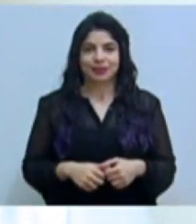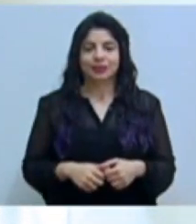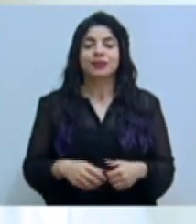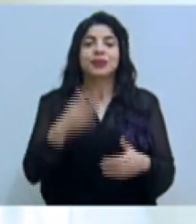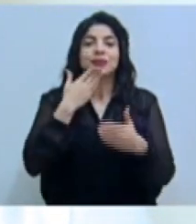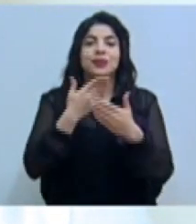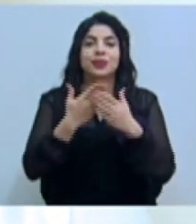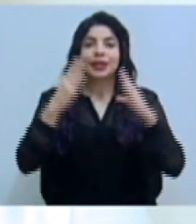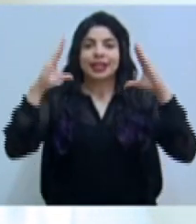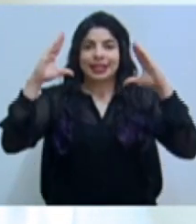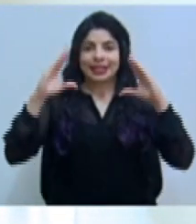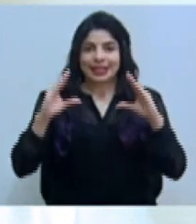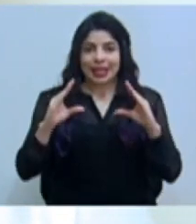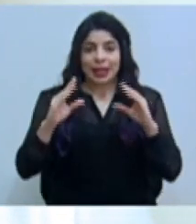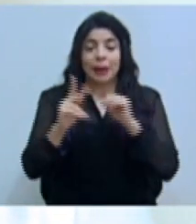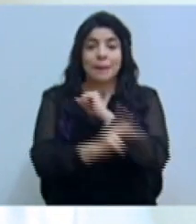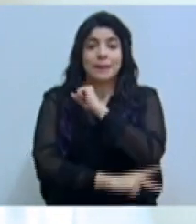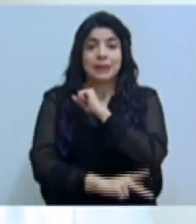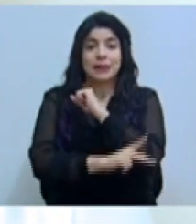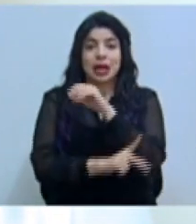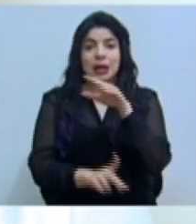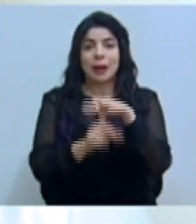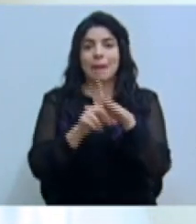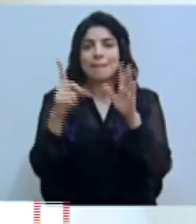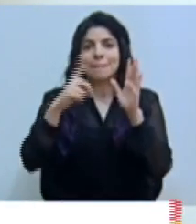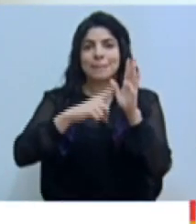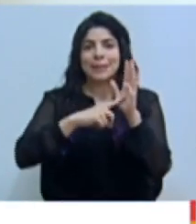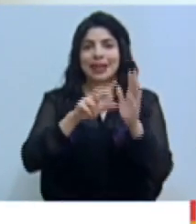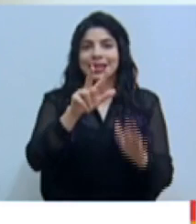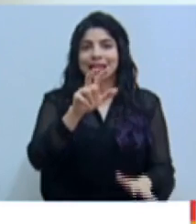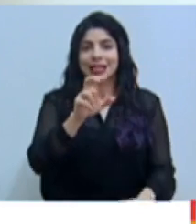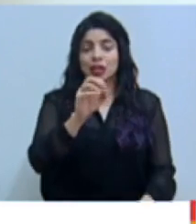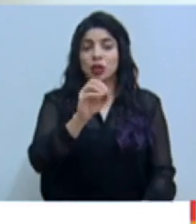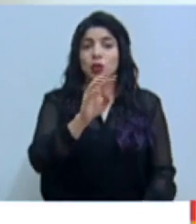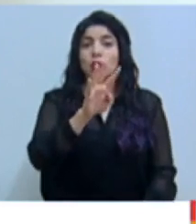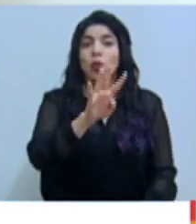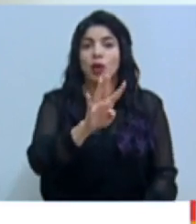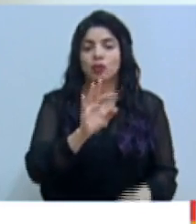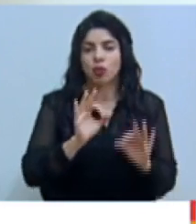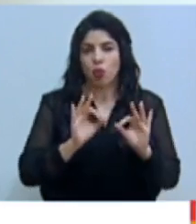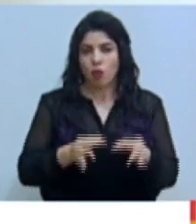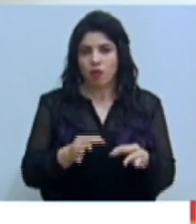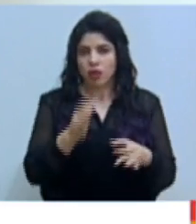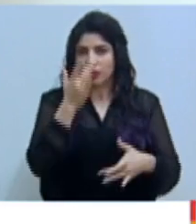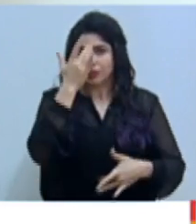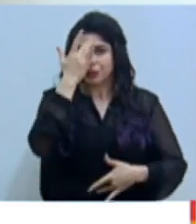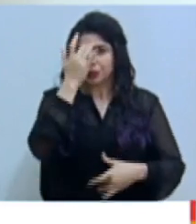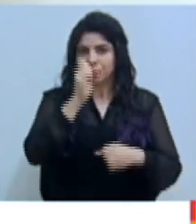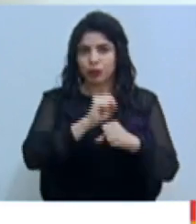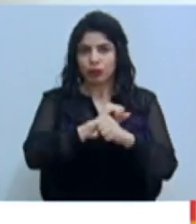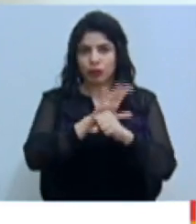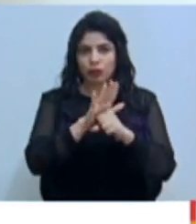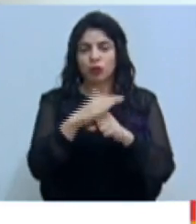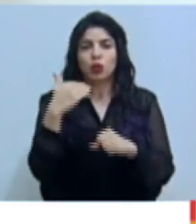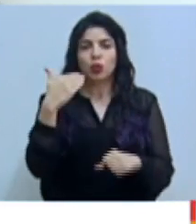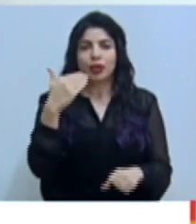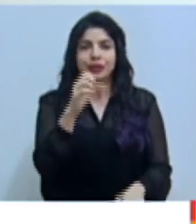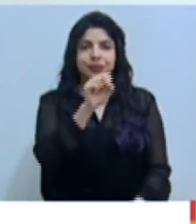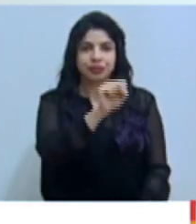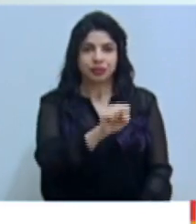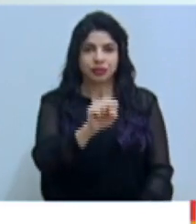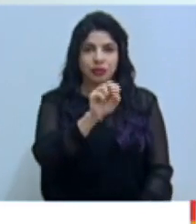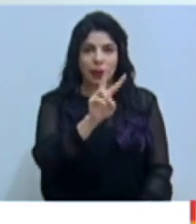Buenas tardes. El país registró 1.304 casos confirmados de COVID-19 para el día